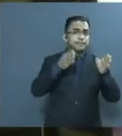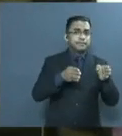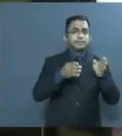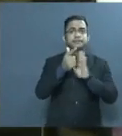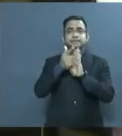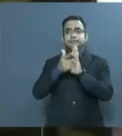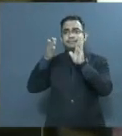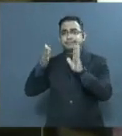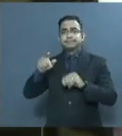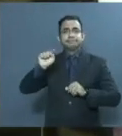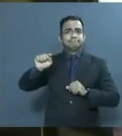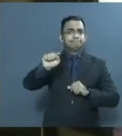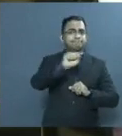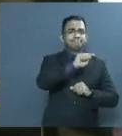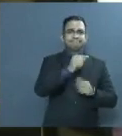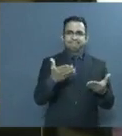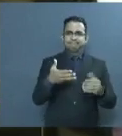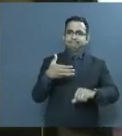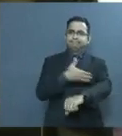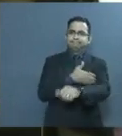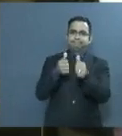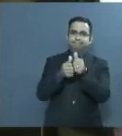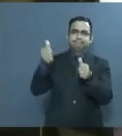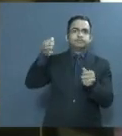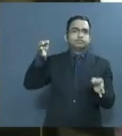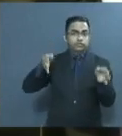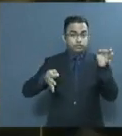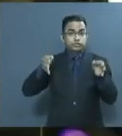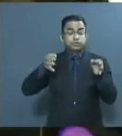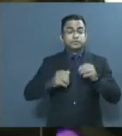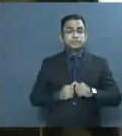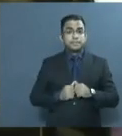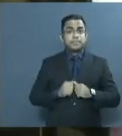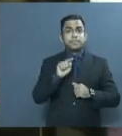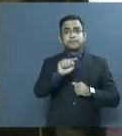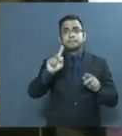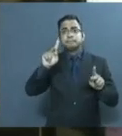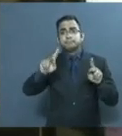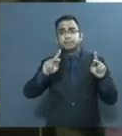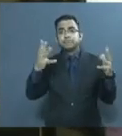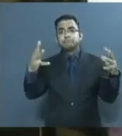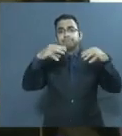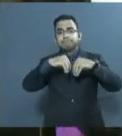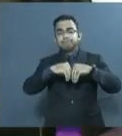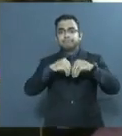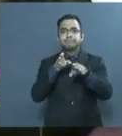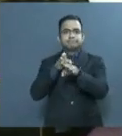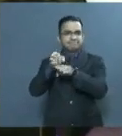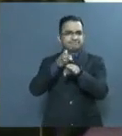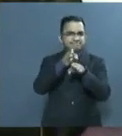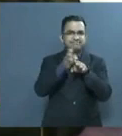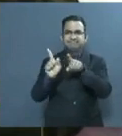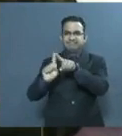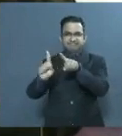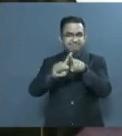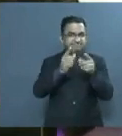magistrados del Poder Judicial. Integrantes del Cuerpo Diplomático.